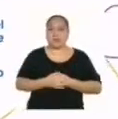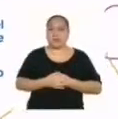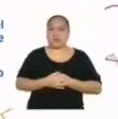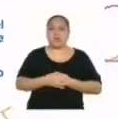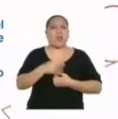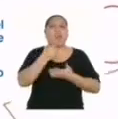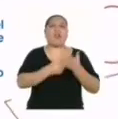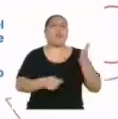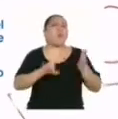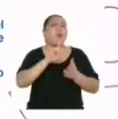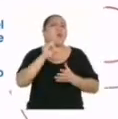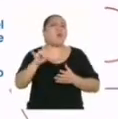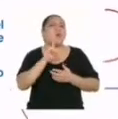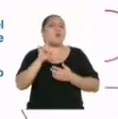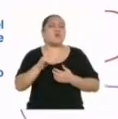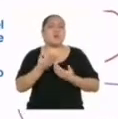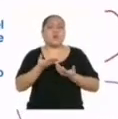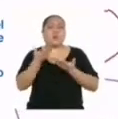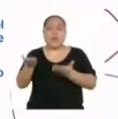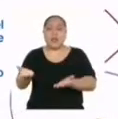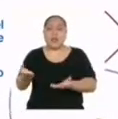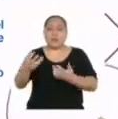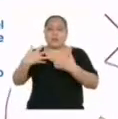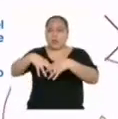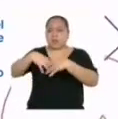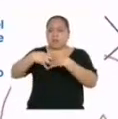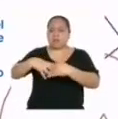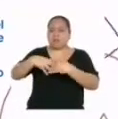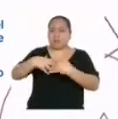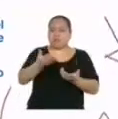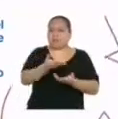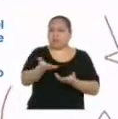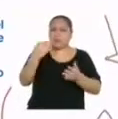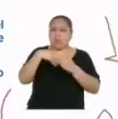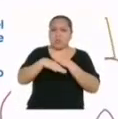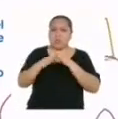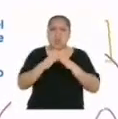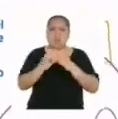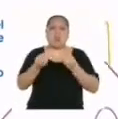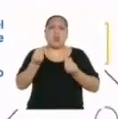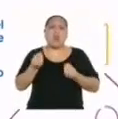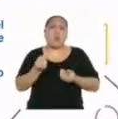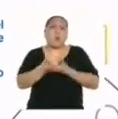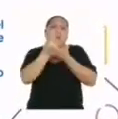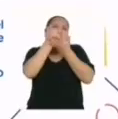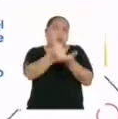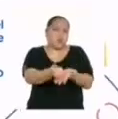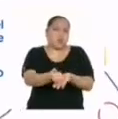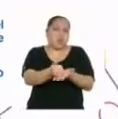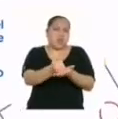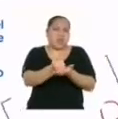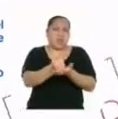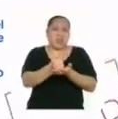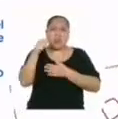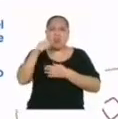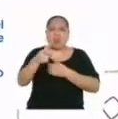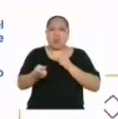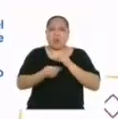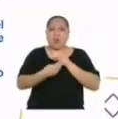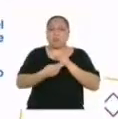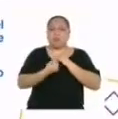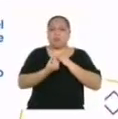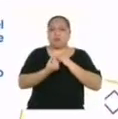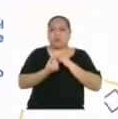uso le estamos dando a nuestros artefactos y cómo podemos hacer para contribuir con el ahorro familiar?